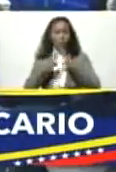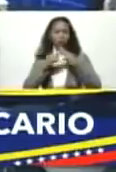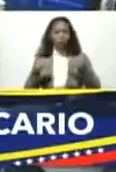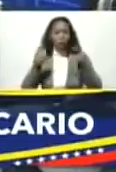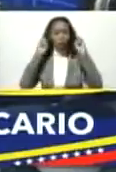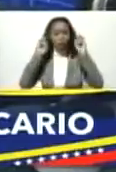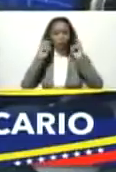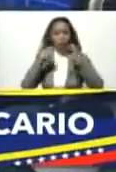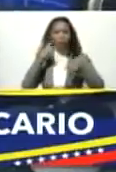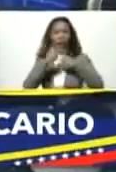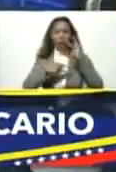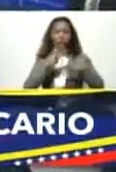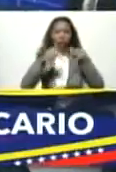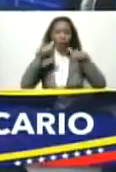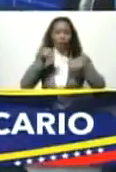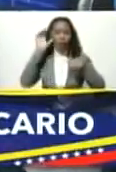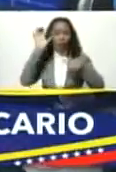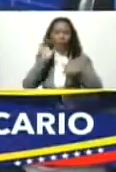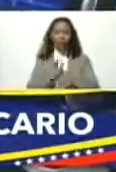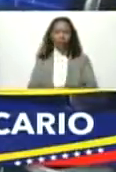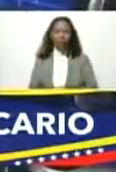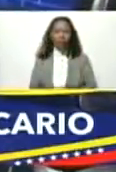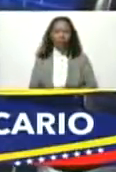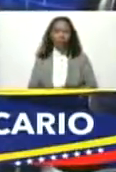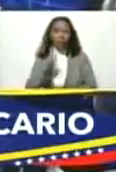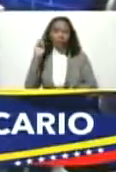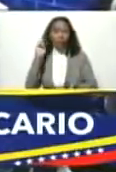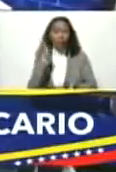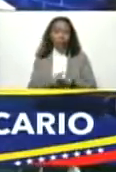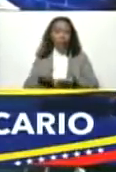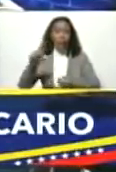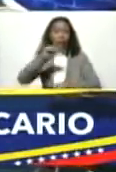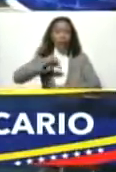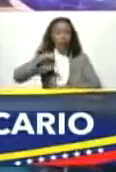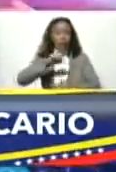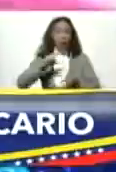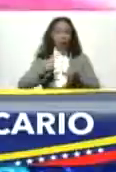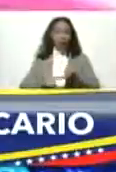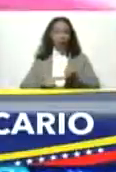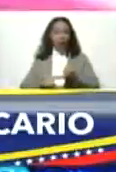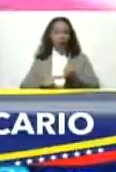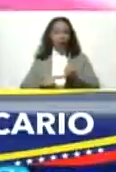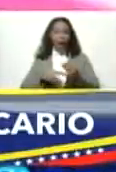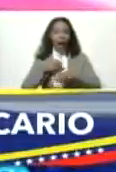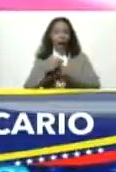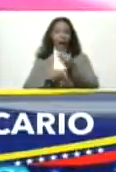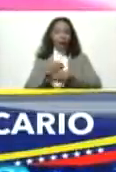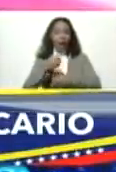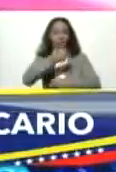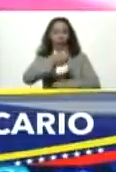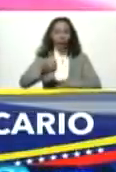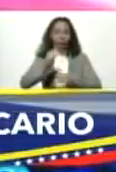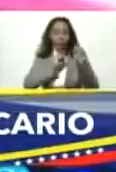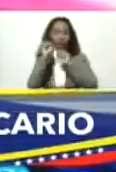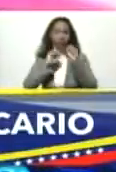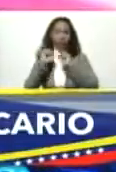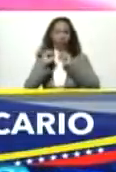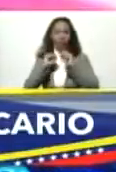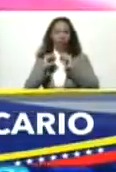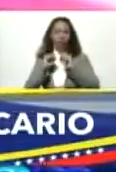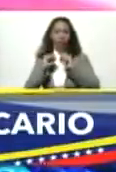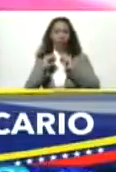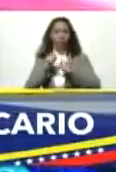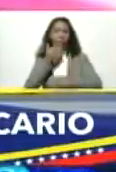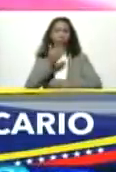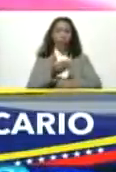factores productivos del país. que llegue el aceite a lubricar cada motor y a